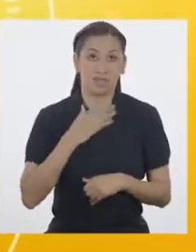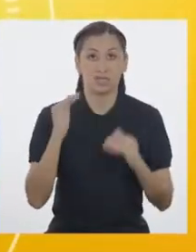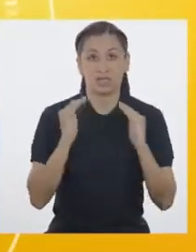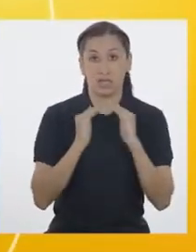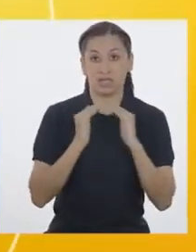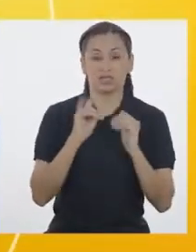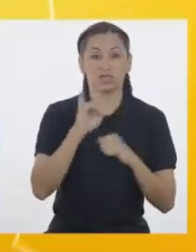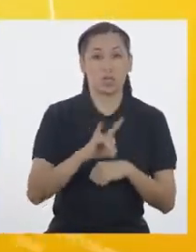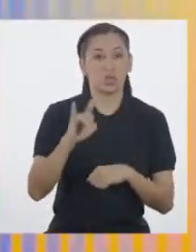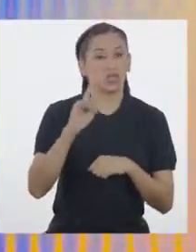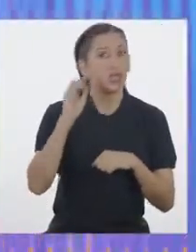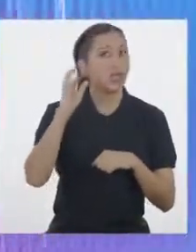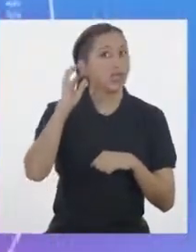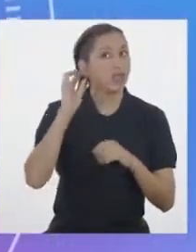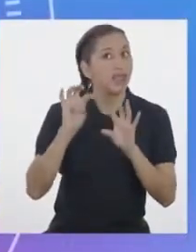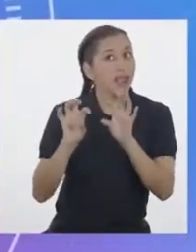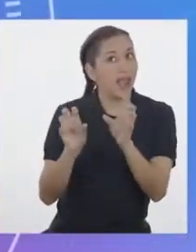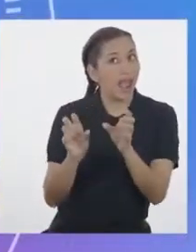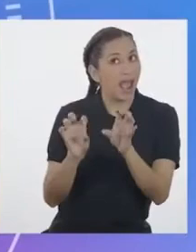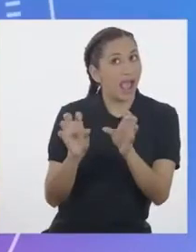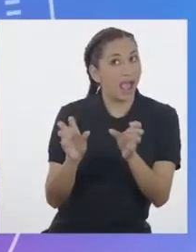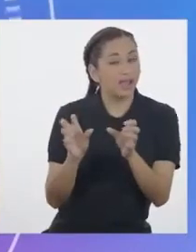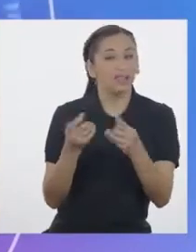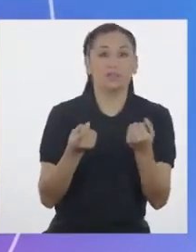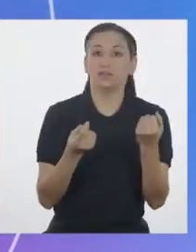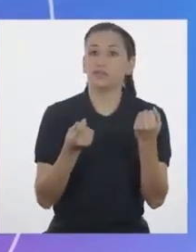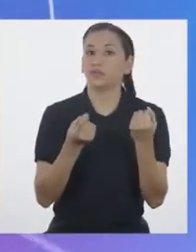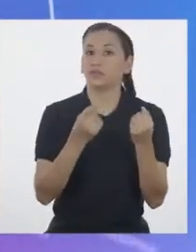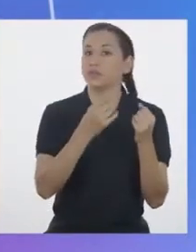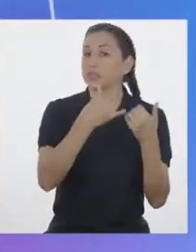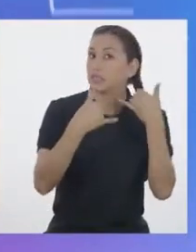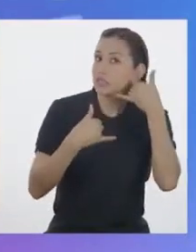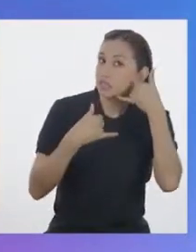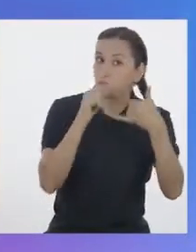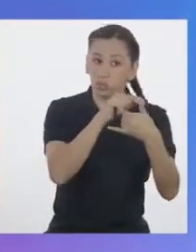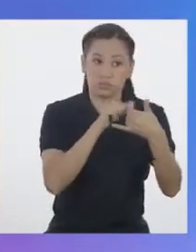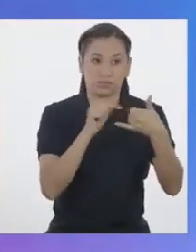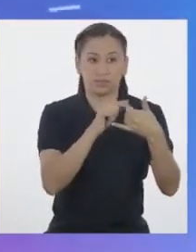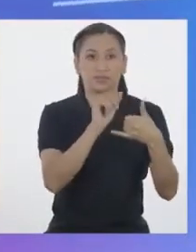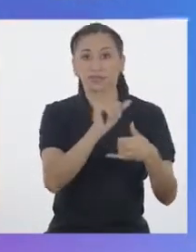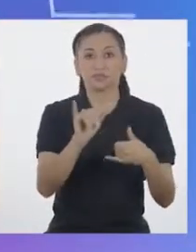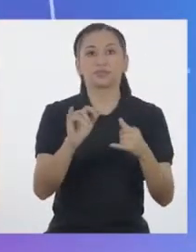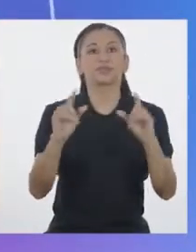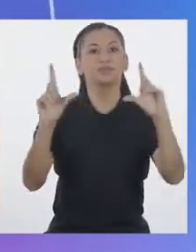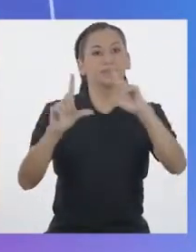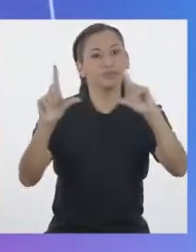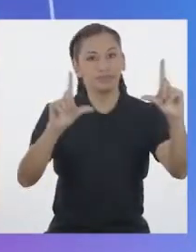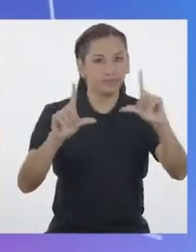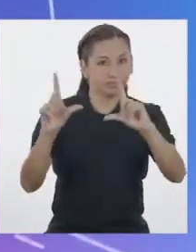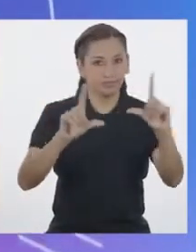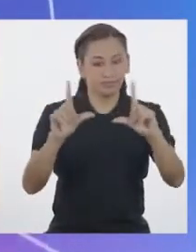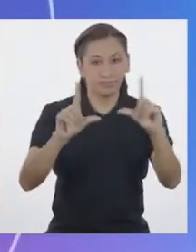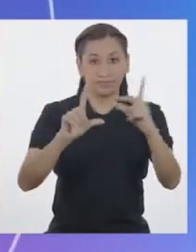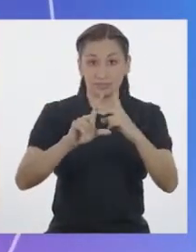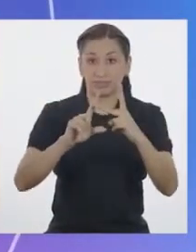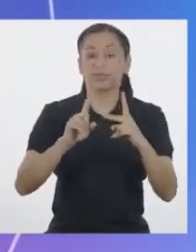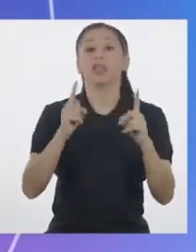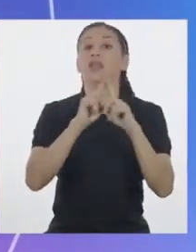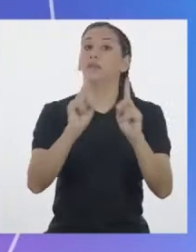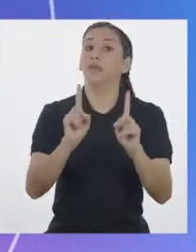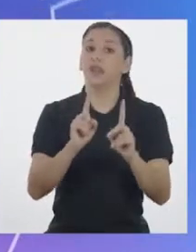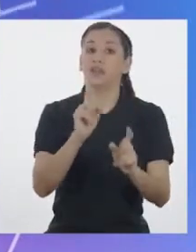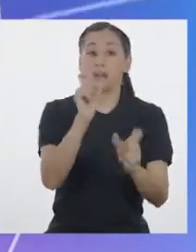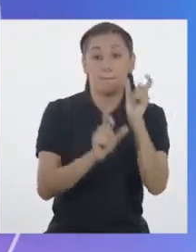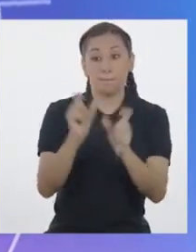caso utilizamos la radio, el celular y la televisión. Pero cada